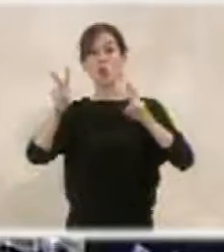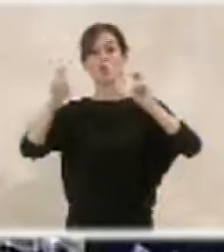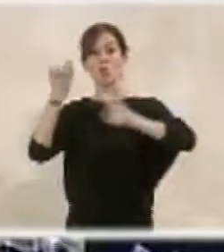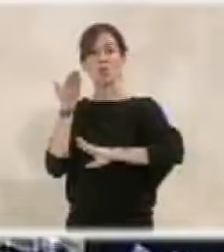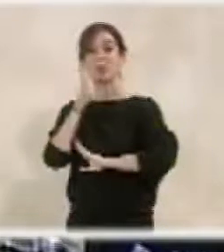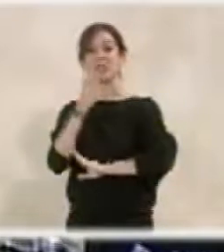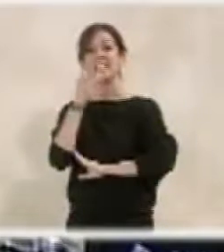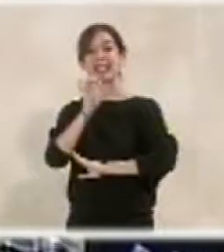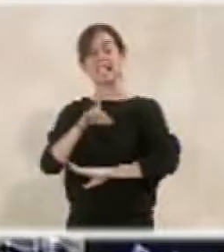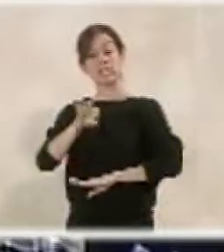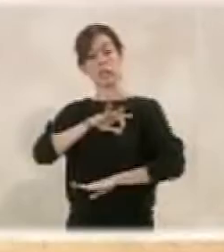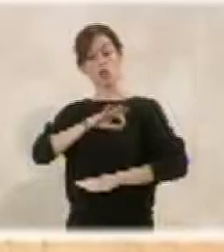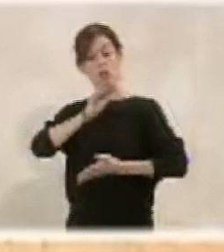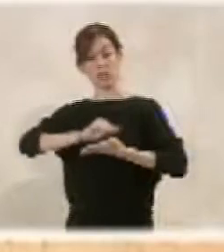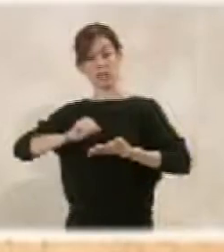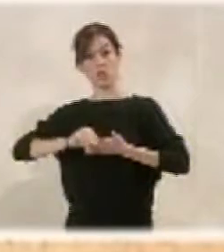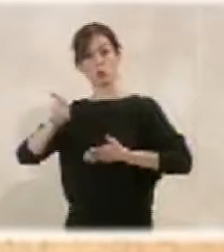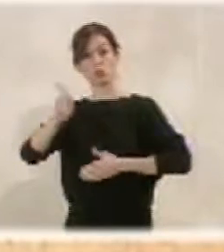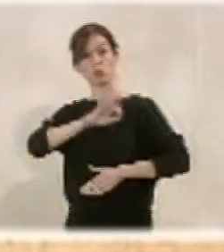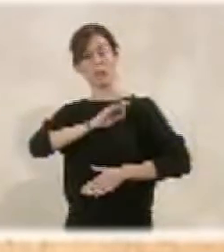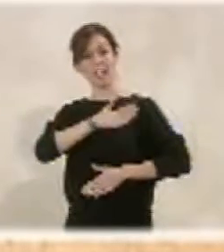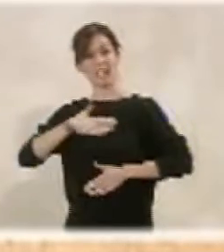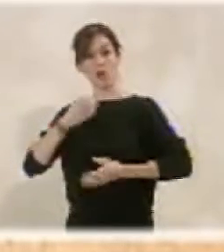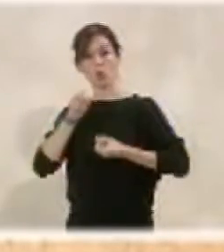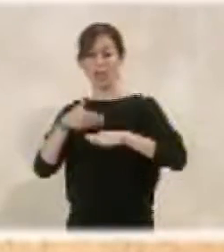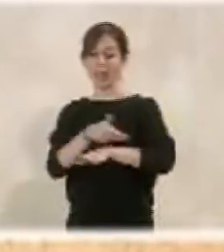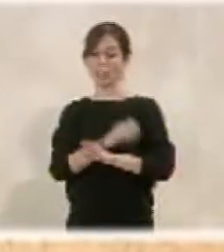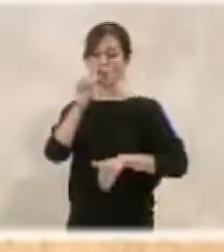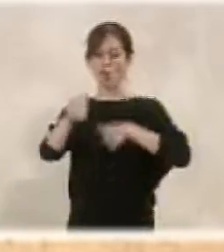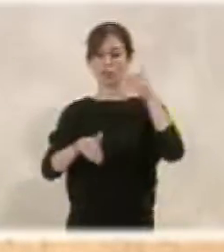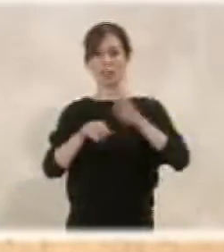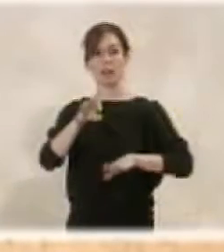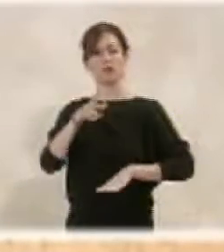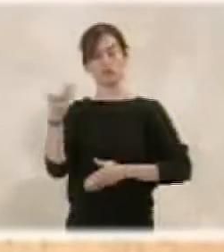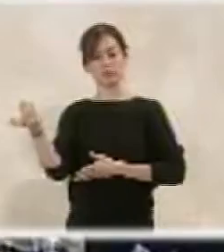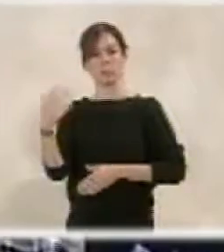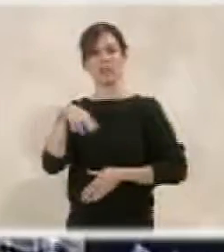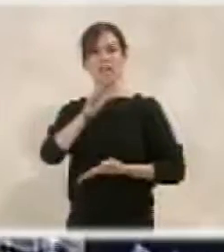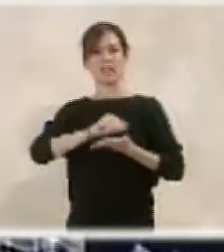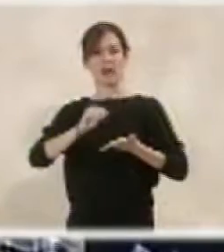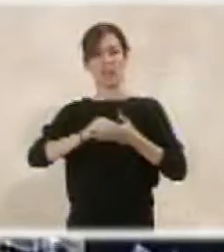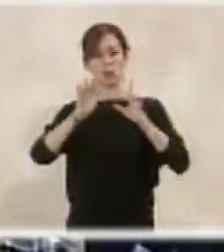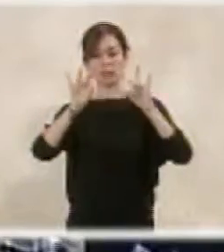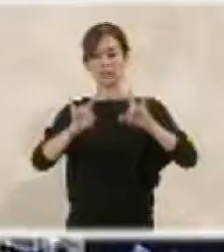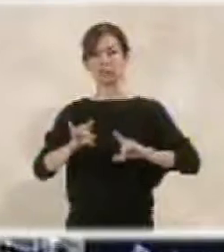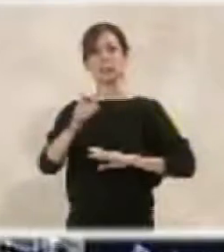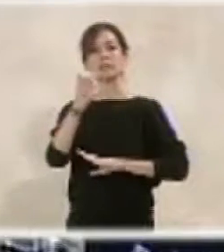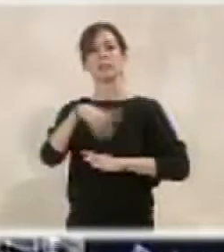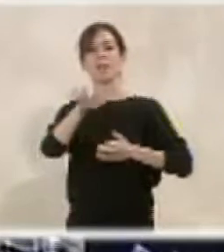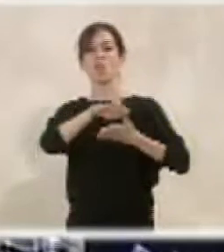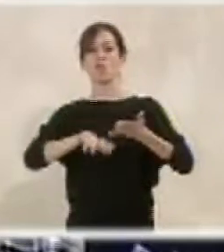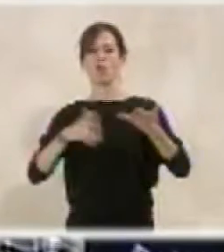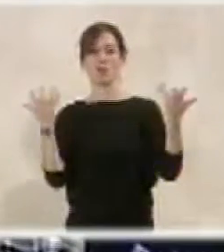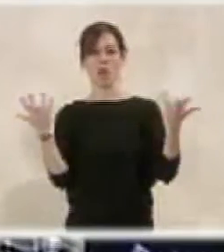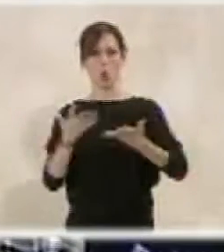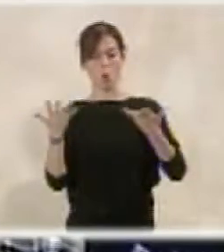representante. Señor secretario, ¿usted quería tomar la palabra antes de que votemos el punto? Sí, es que se ha emitido también un informe de